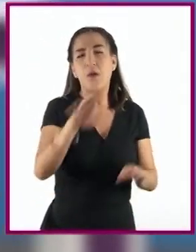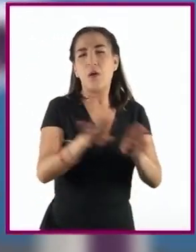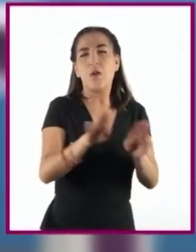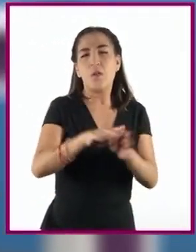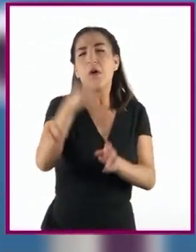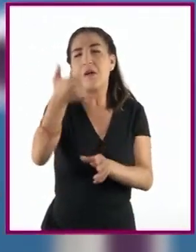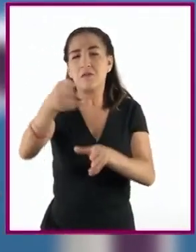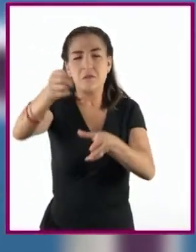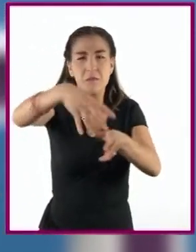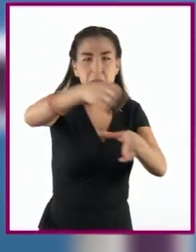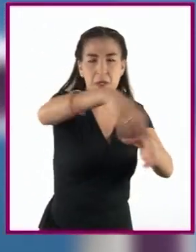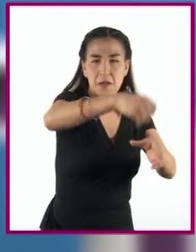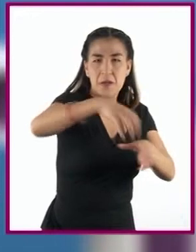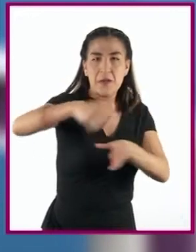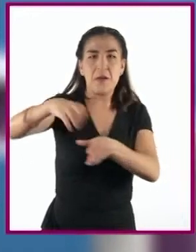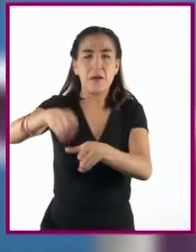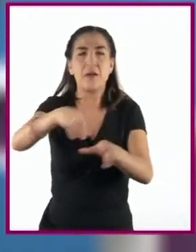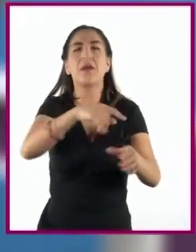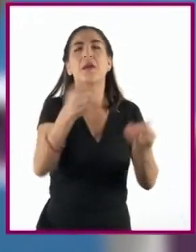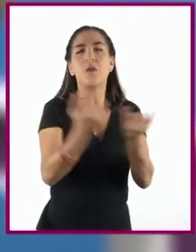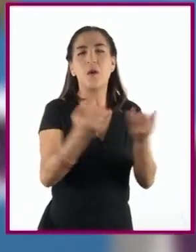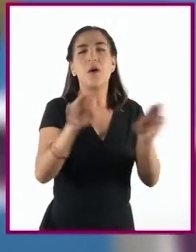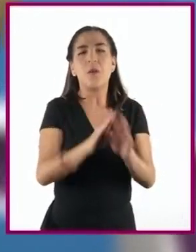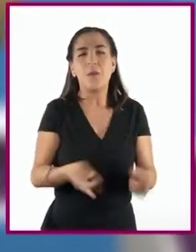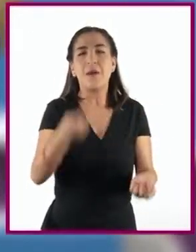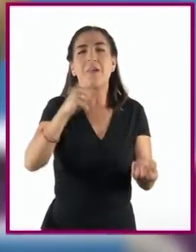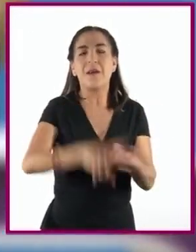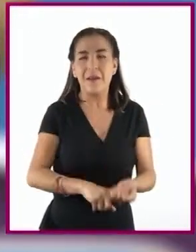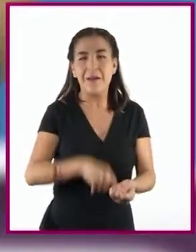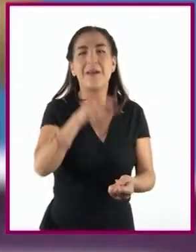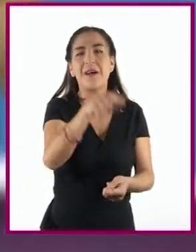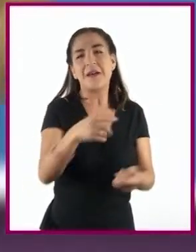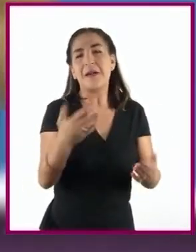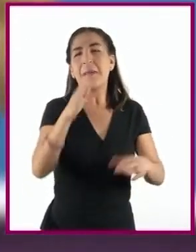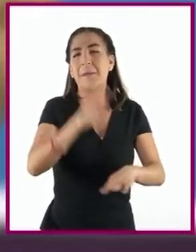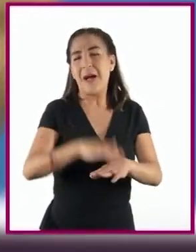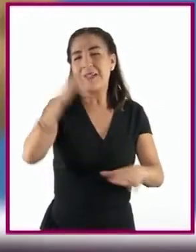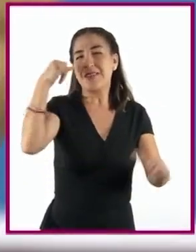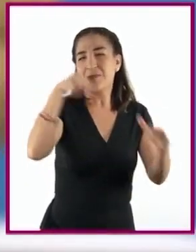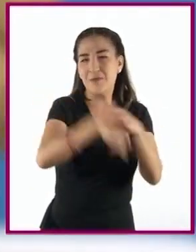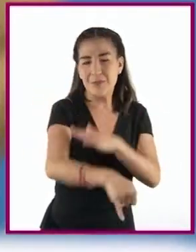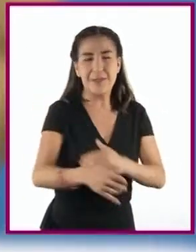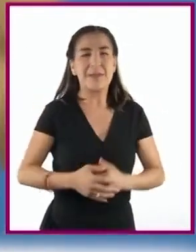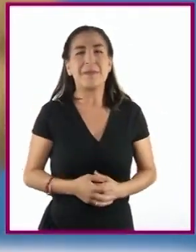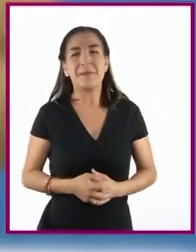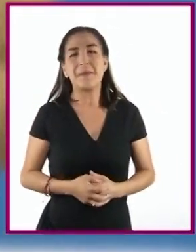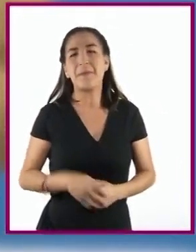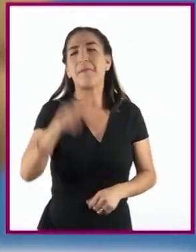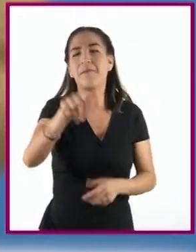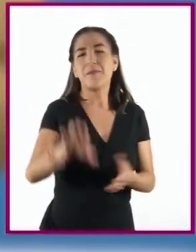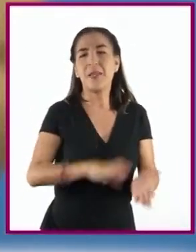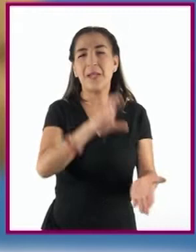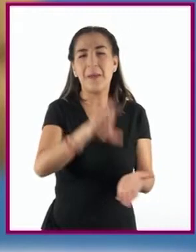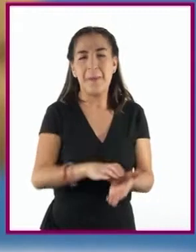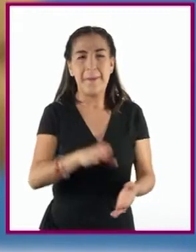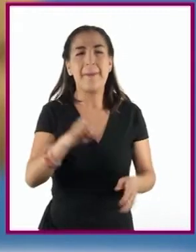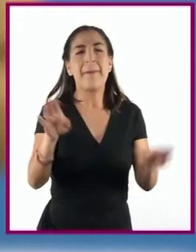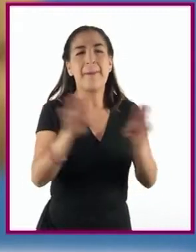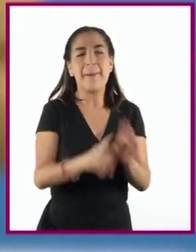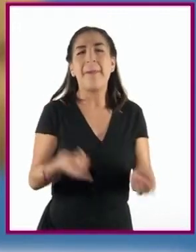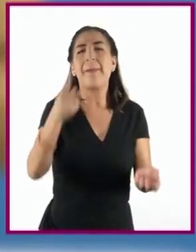dinero hasta hacer mitin y relámpago en la calle, en los barrios más alejados, en las colonias proletarias.